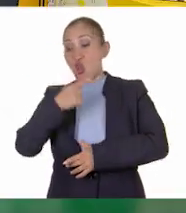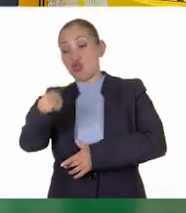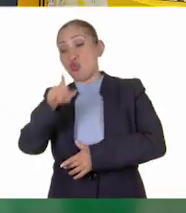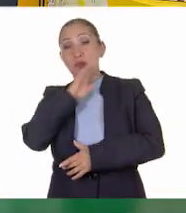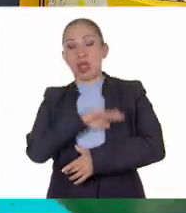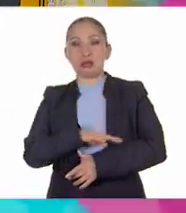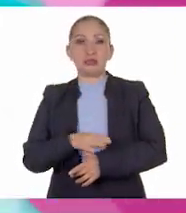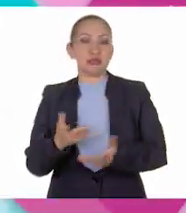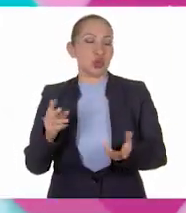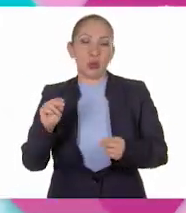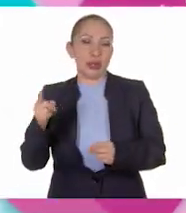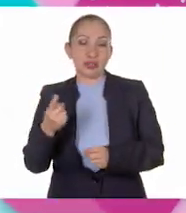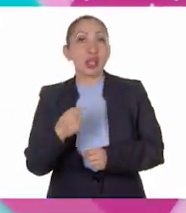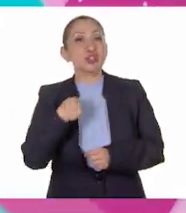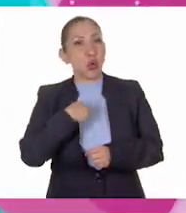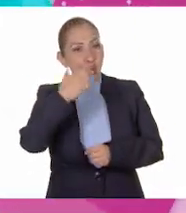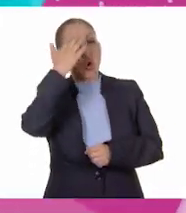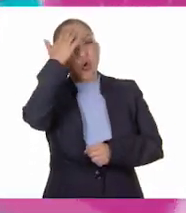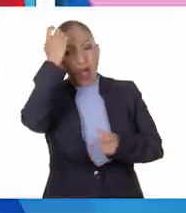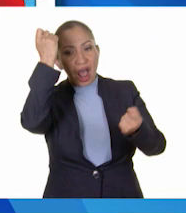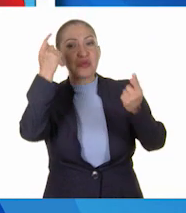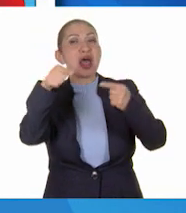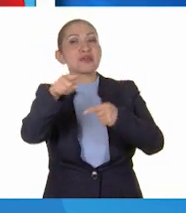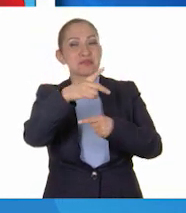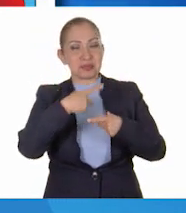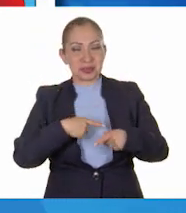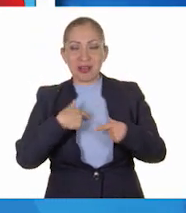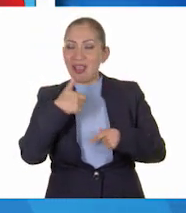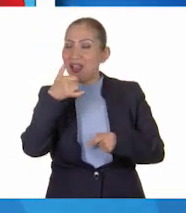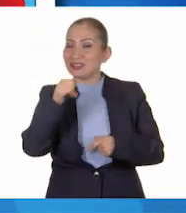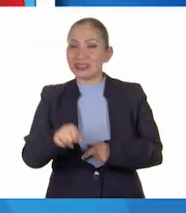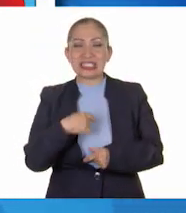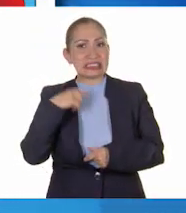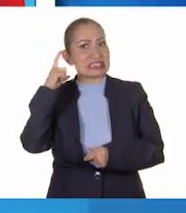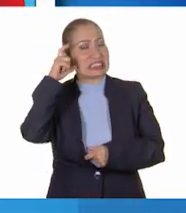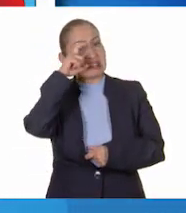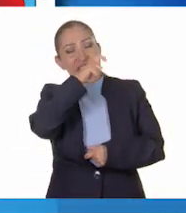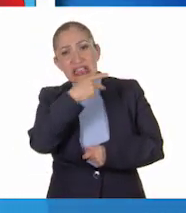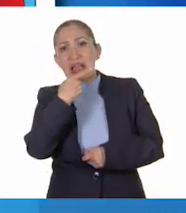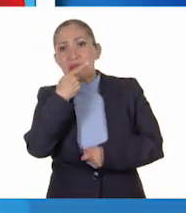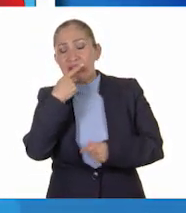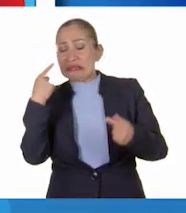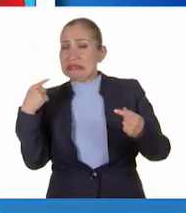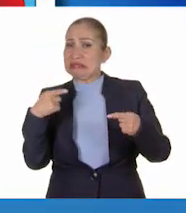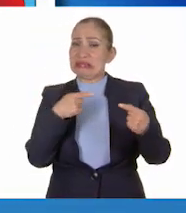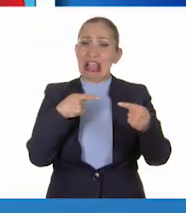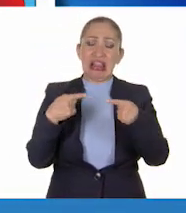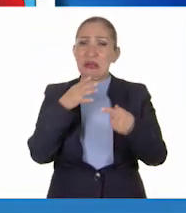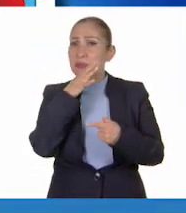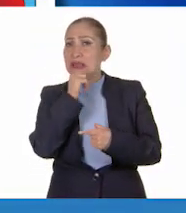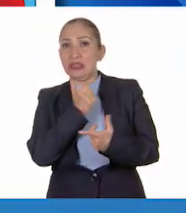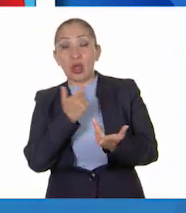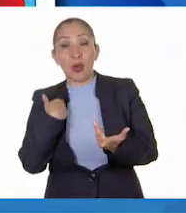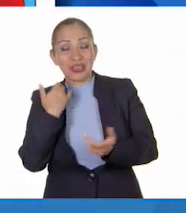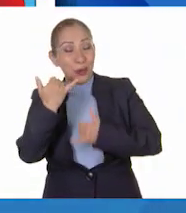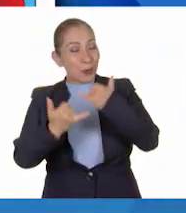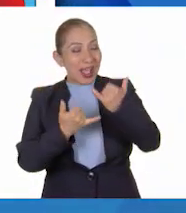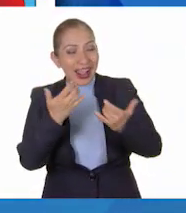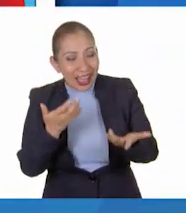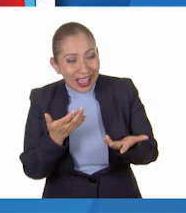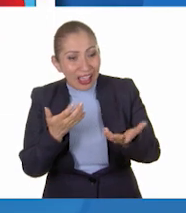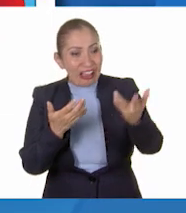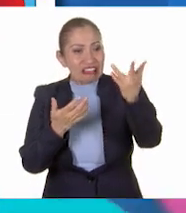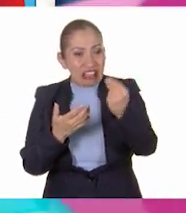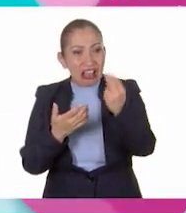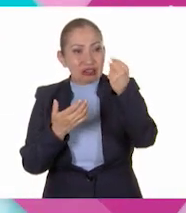Yo he conocido a algunas personas así y es muy difícil hablar con ellas porque cuando vamos a jugar a algo,